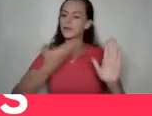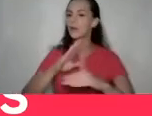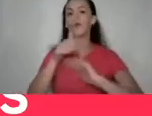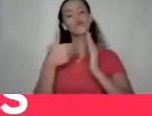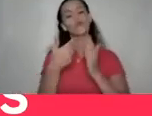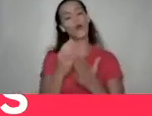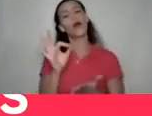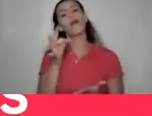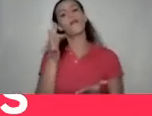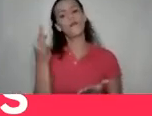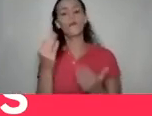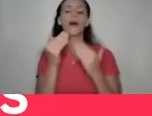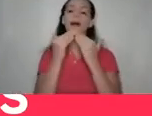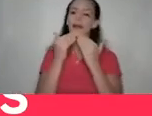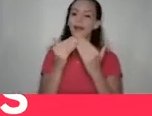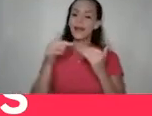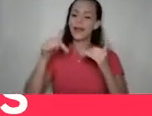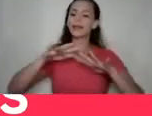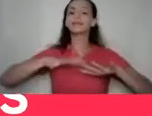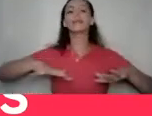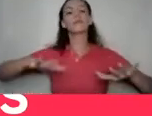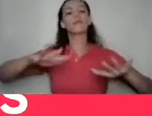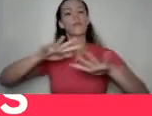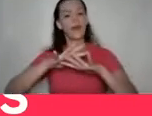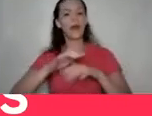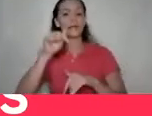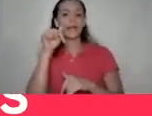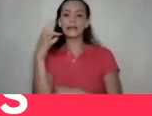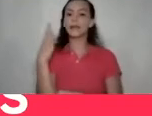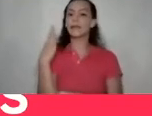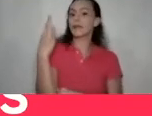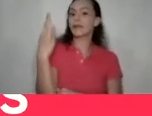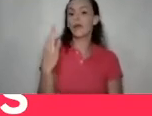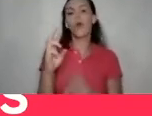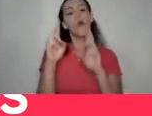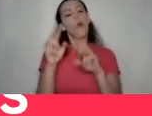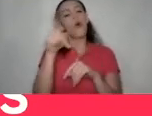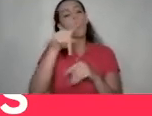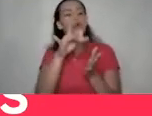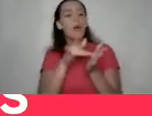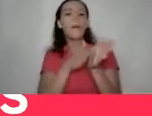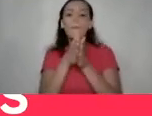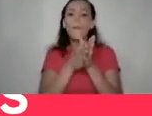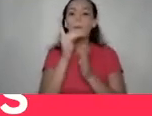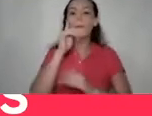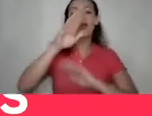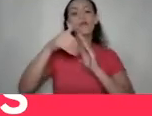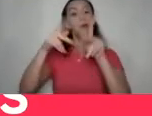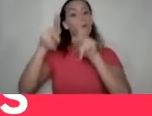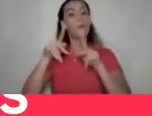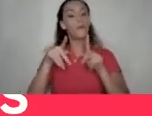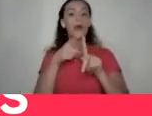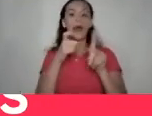pues, agradecerles este espacio, esta invitación. Esperamos que sea de mucho provecho para las personas que están directamente